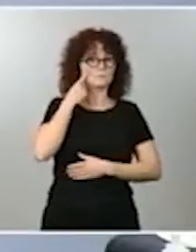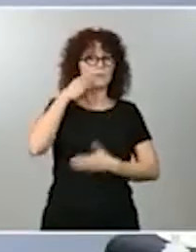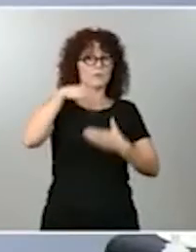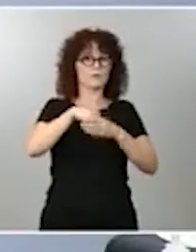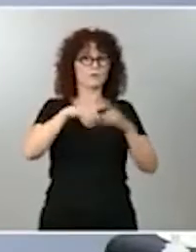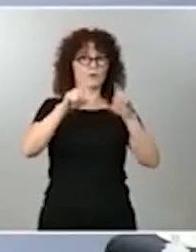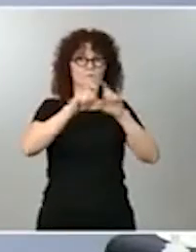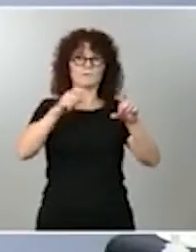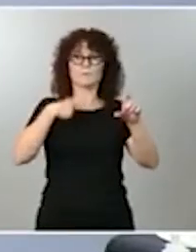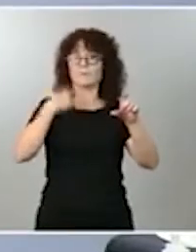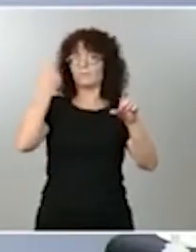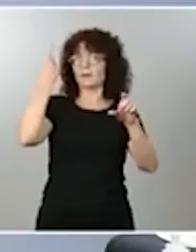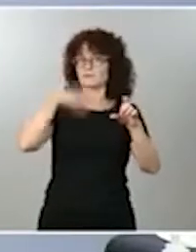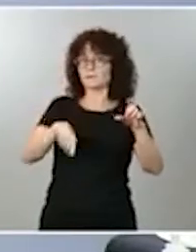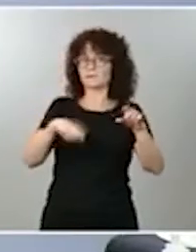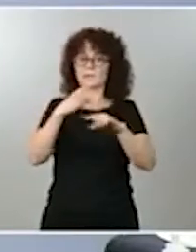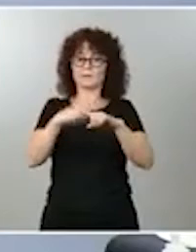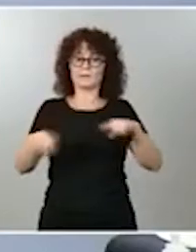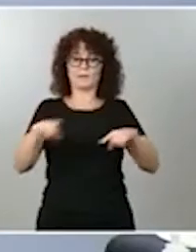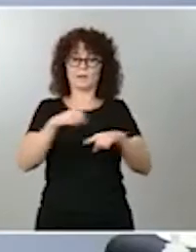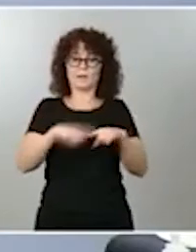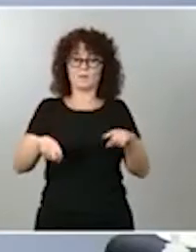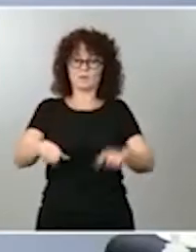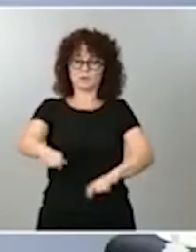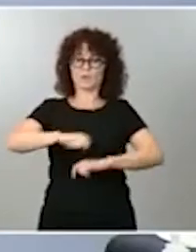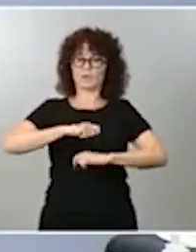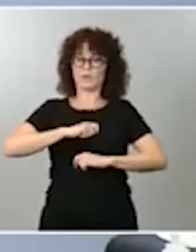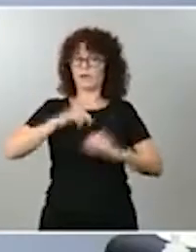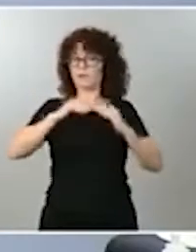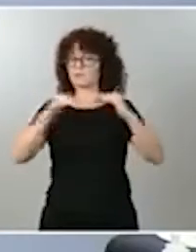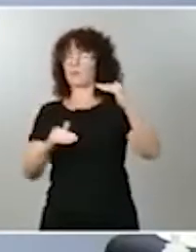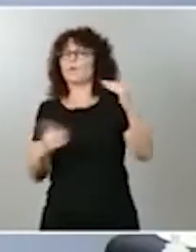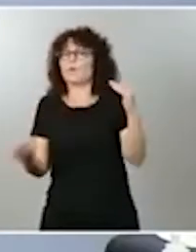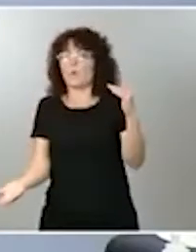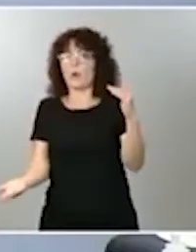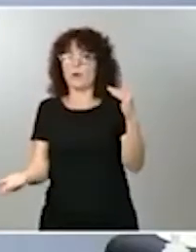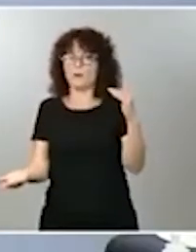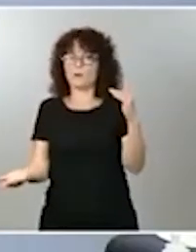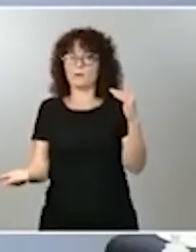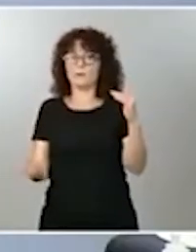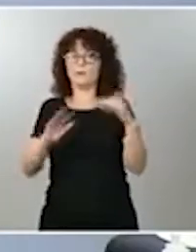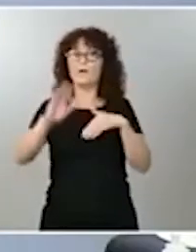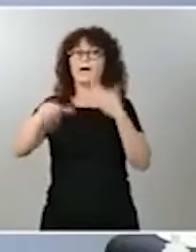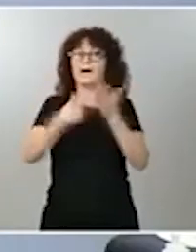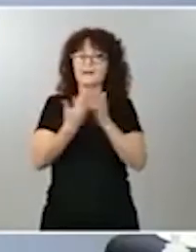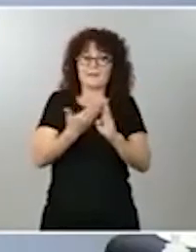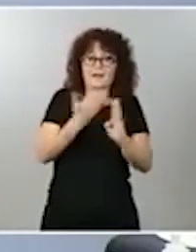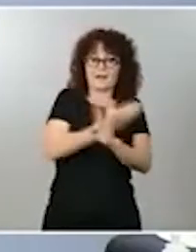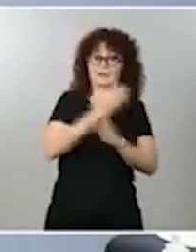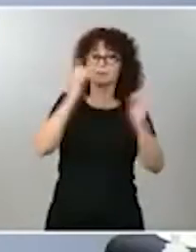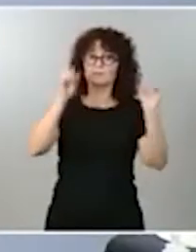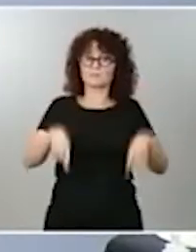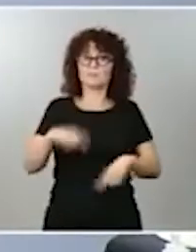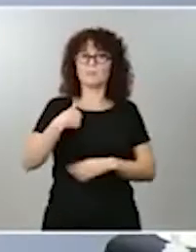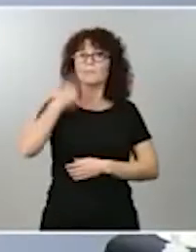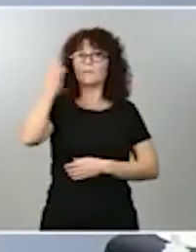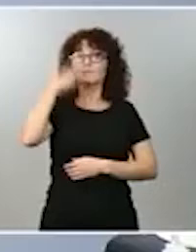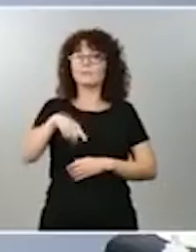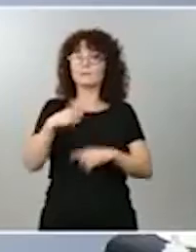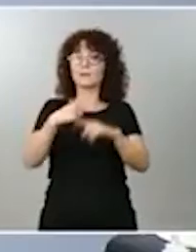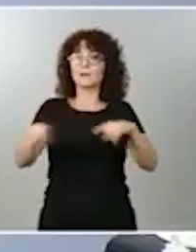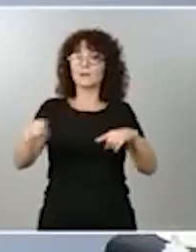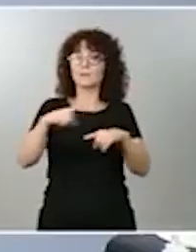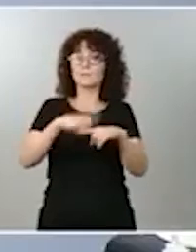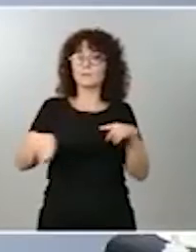elementos que están explicando las desigualdades. De hecho, incluso antes, para darse cuenta de cuáles son los elementos en los que hay